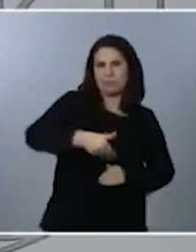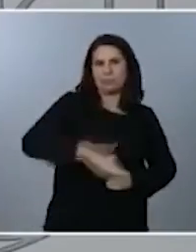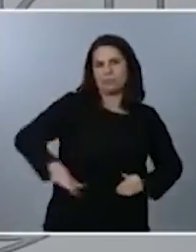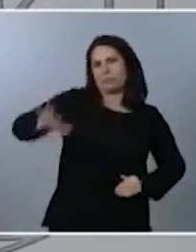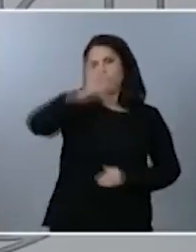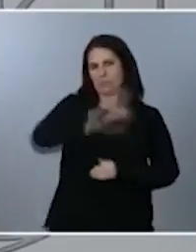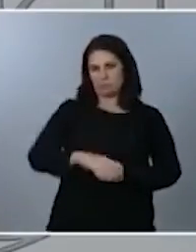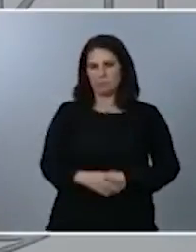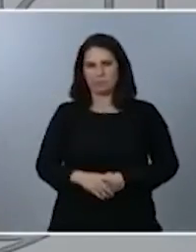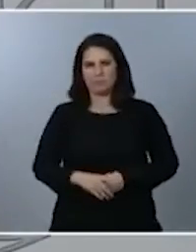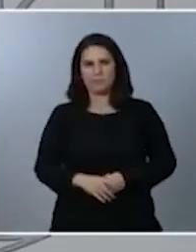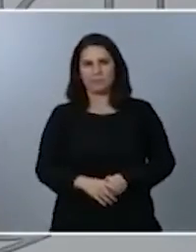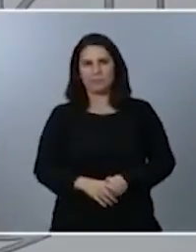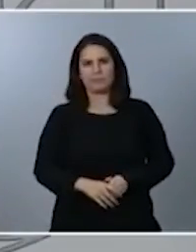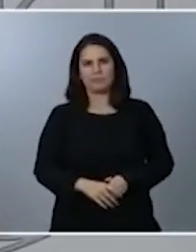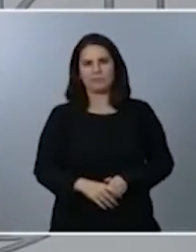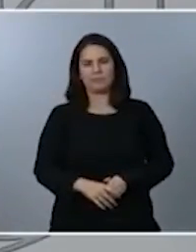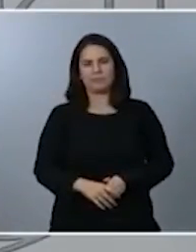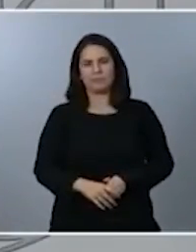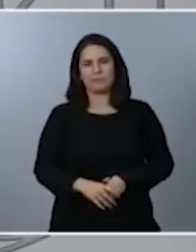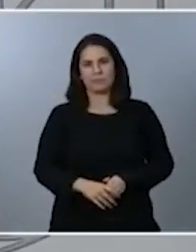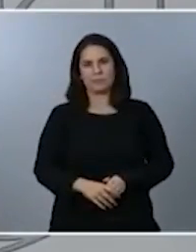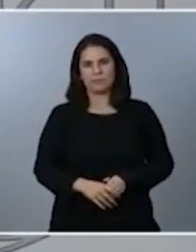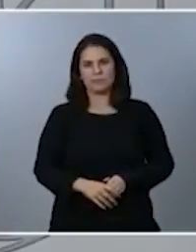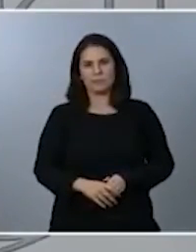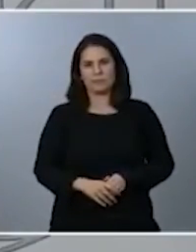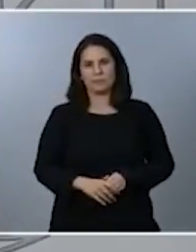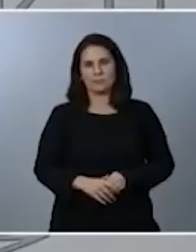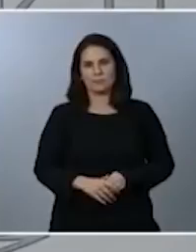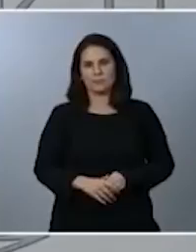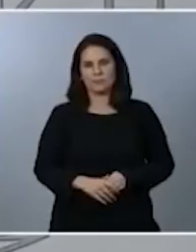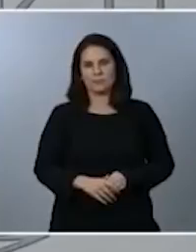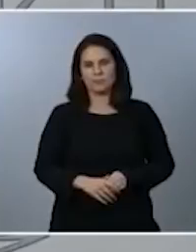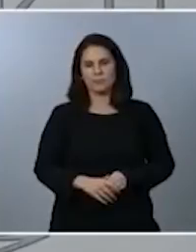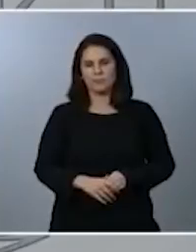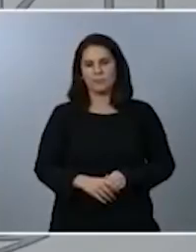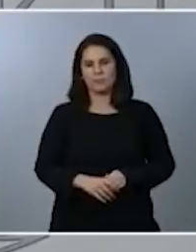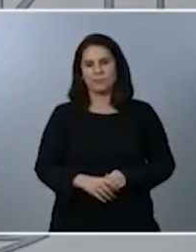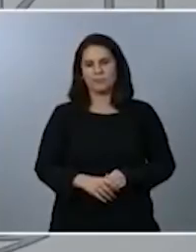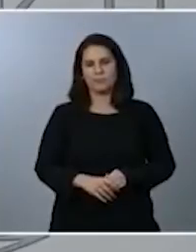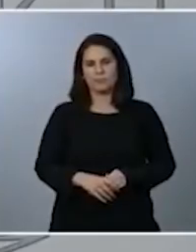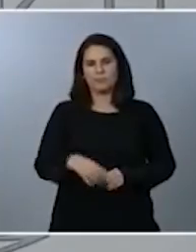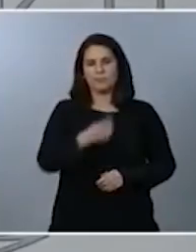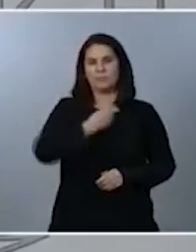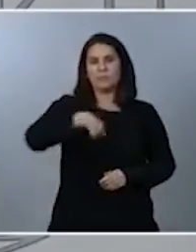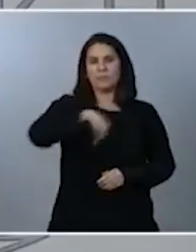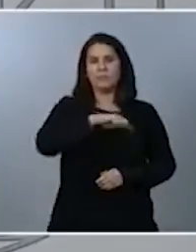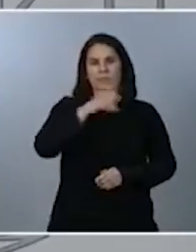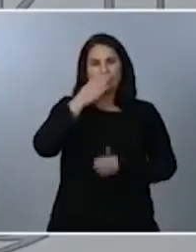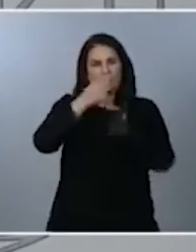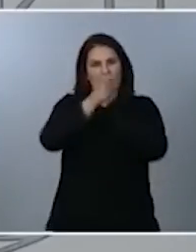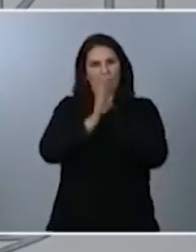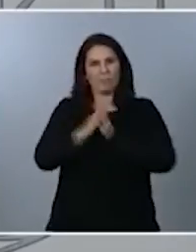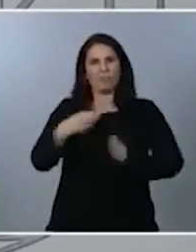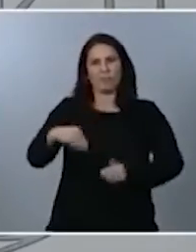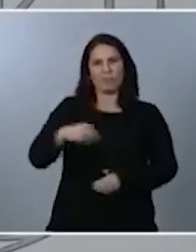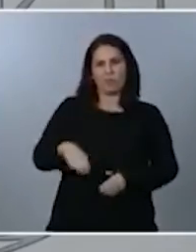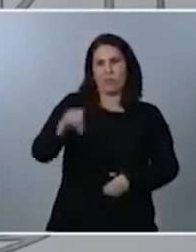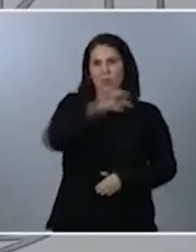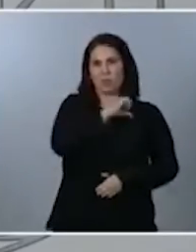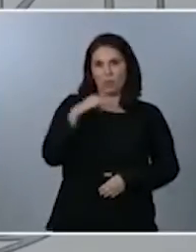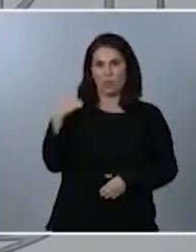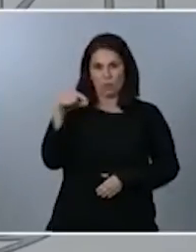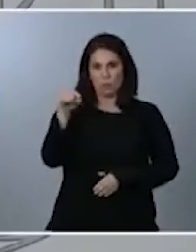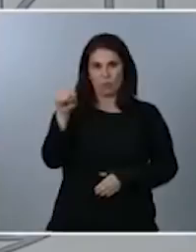Por tanto, hemos instado, aunque no lo dice la norma, a que los presidentes autonómicos que son los que dictan las restricciones